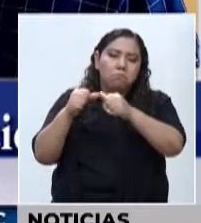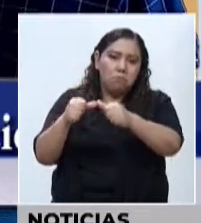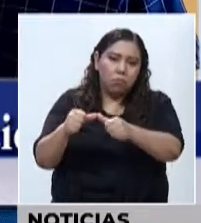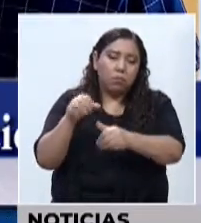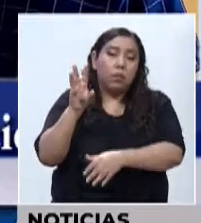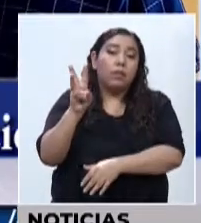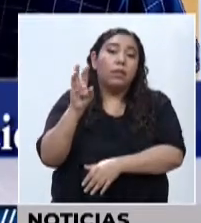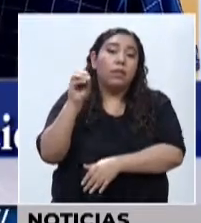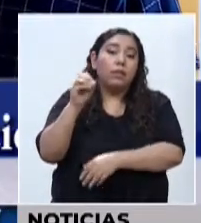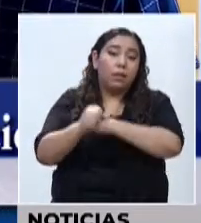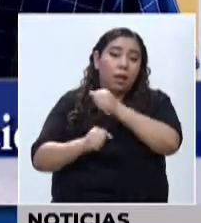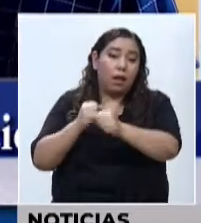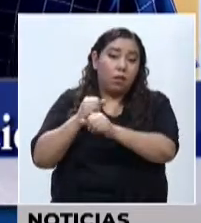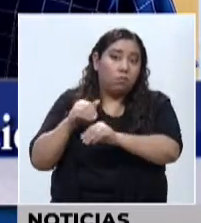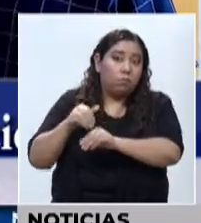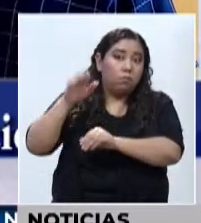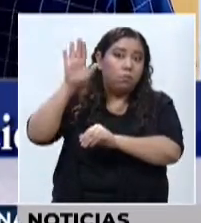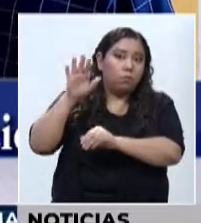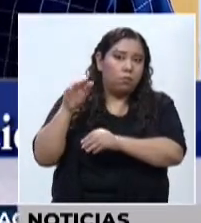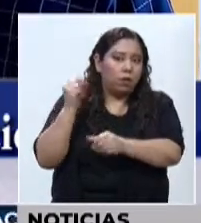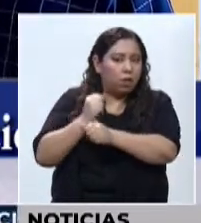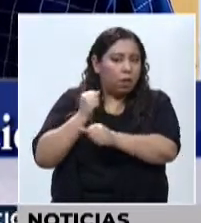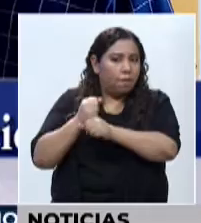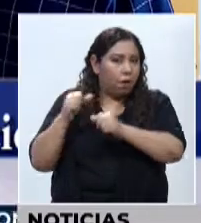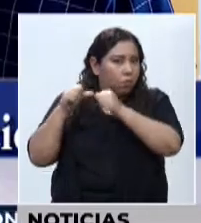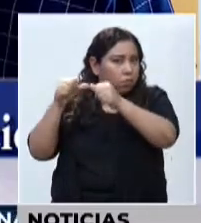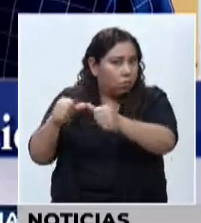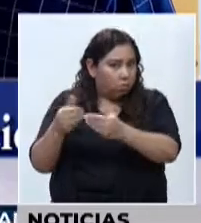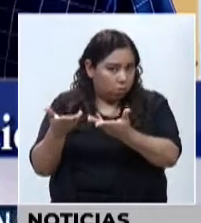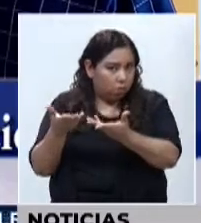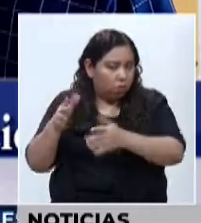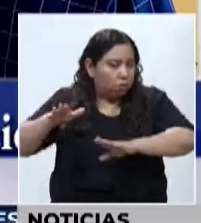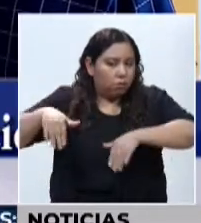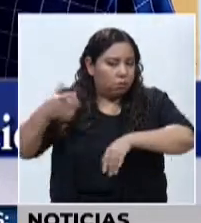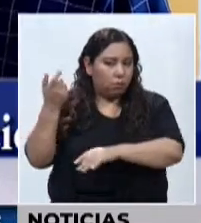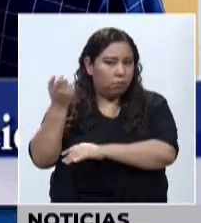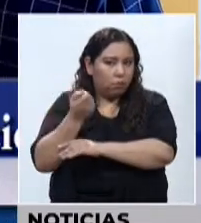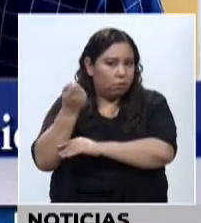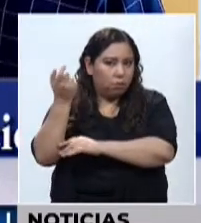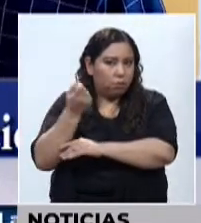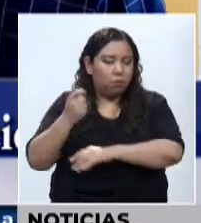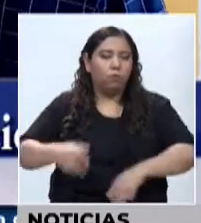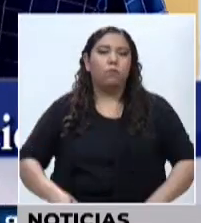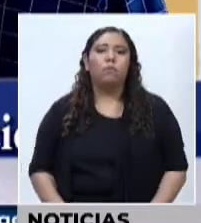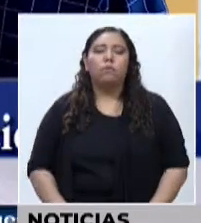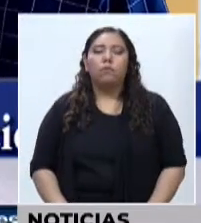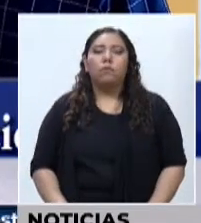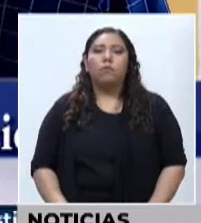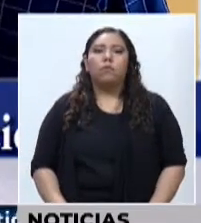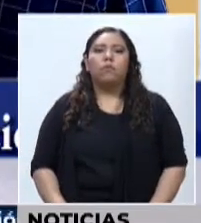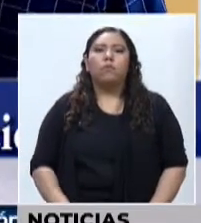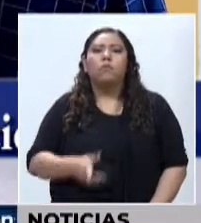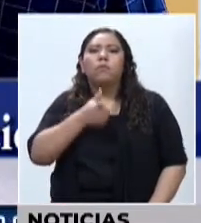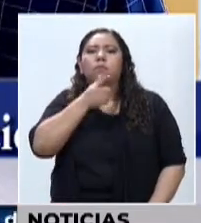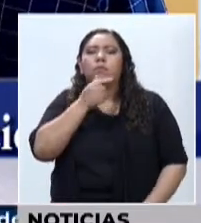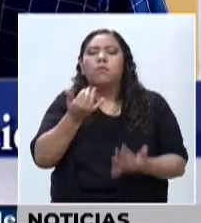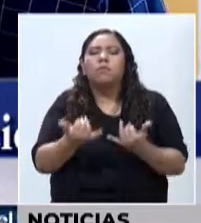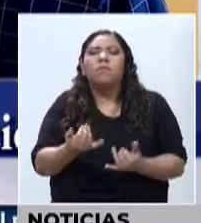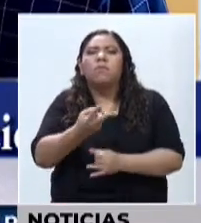años para arriba. ¿A quiénes van a priorizar en estos momentos para la vacuna, licenciada? Pues a eso